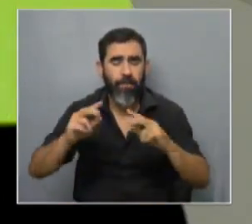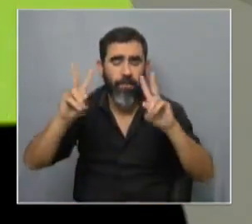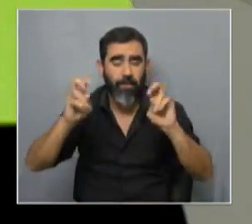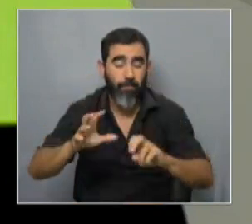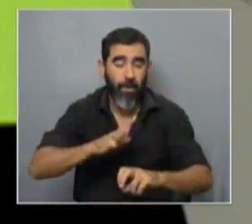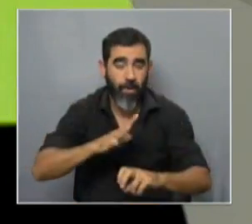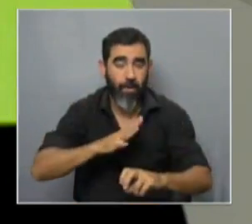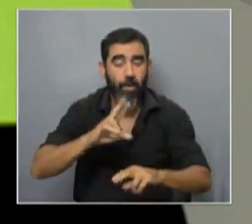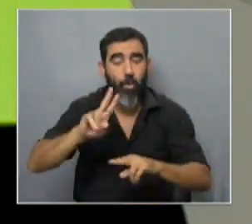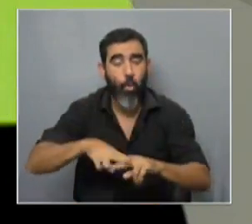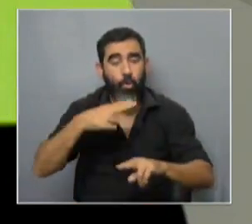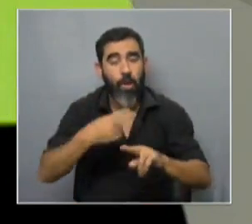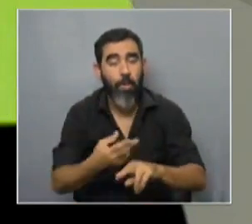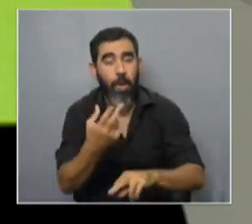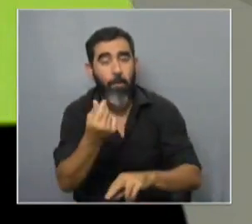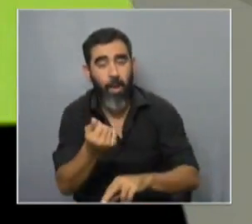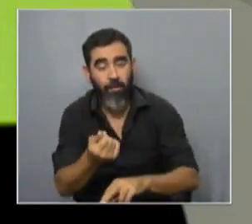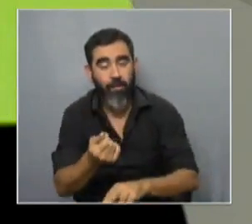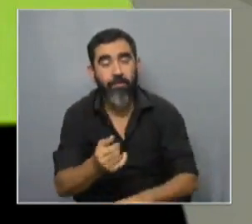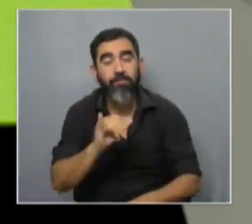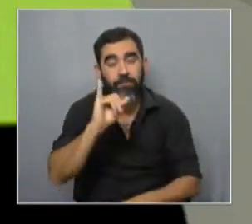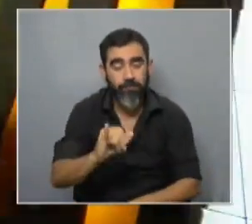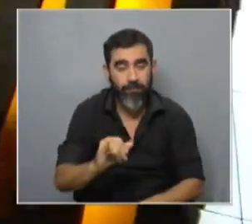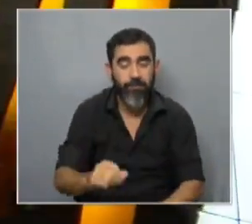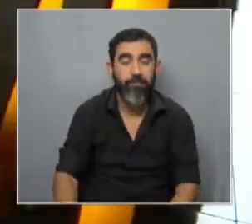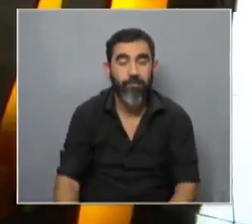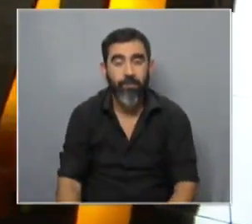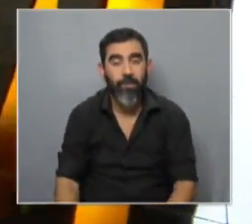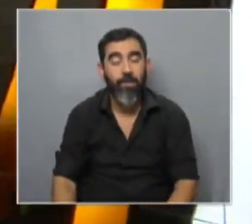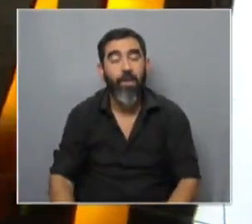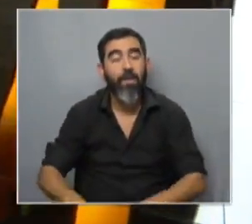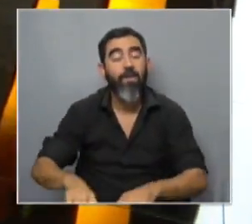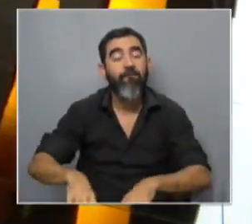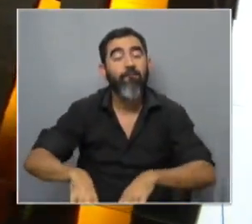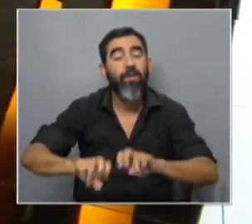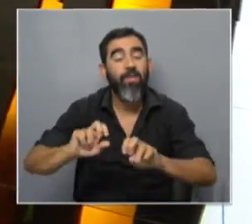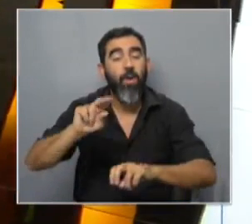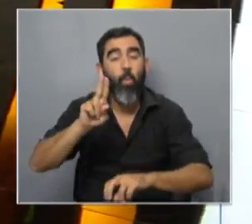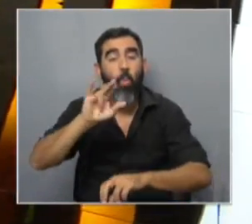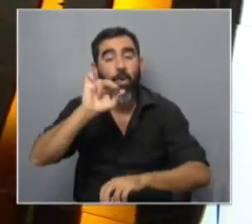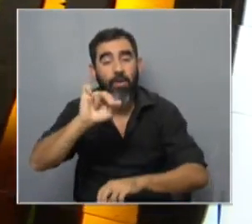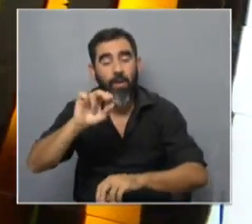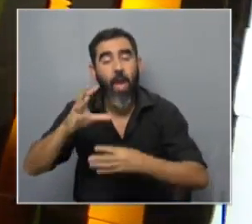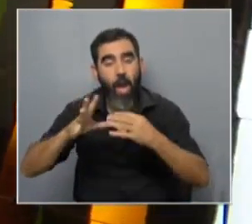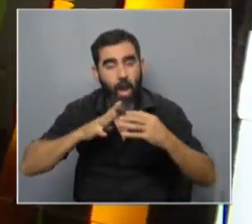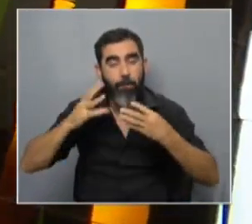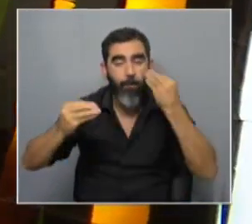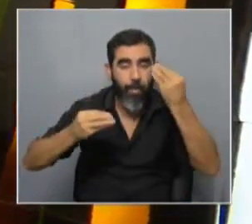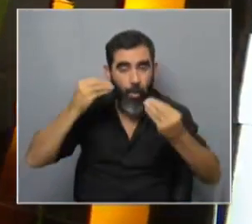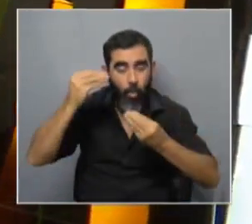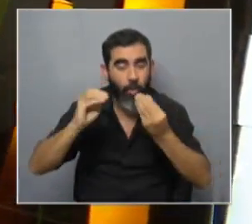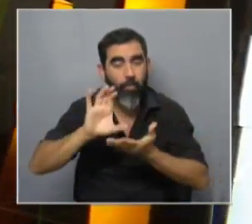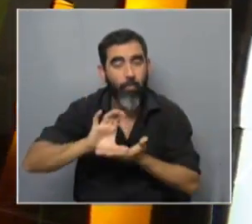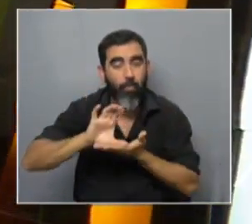volvemos a hablar de plata sin duda digamos investigador surge con una preocupación sobre el tema de la financiación